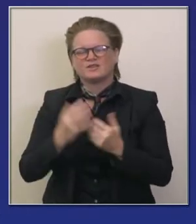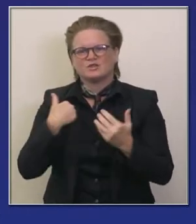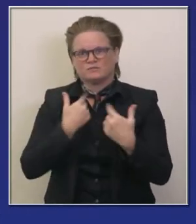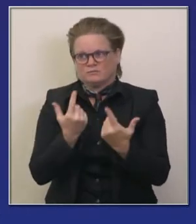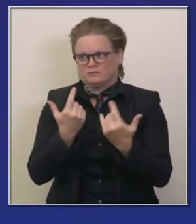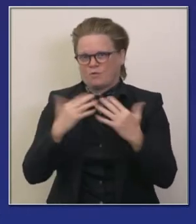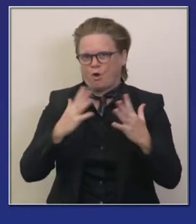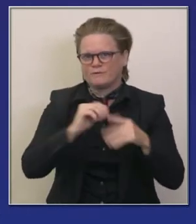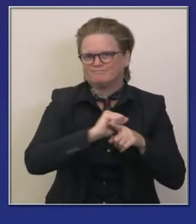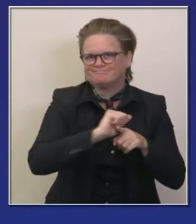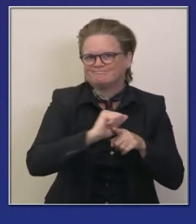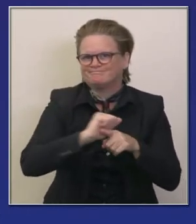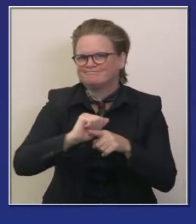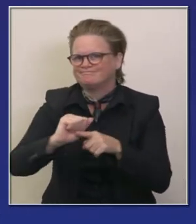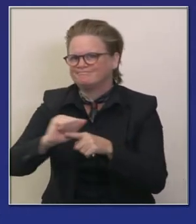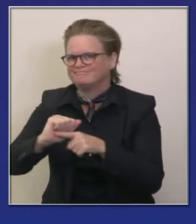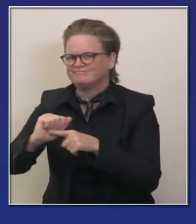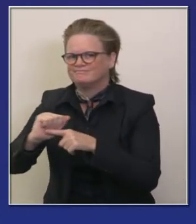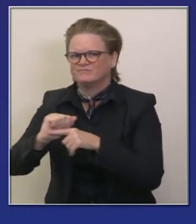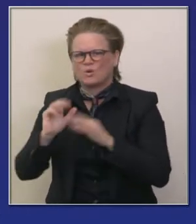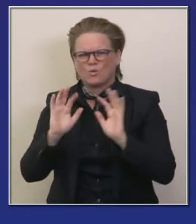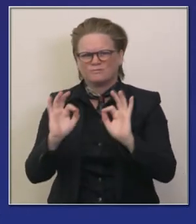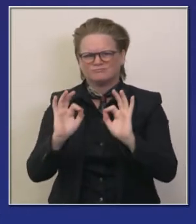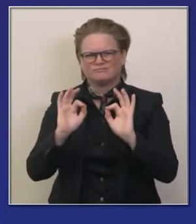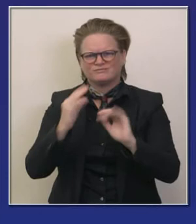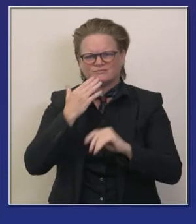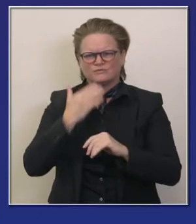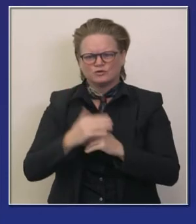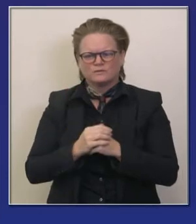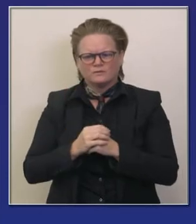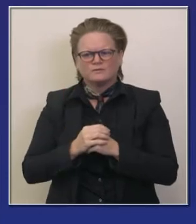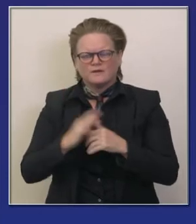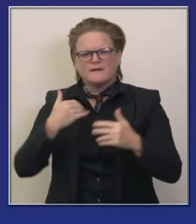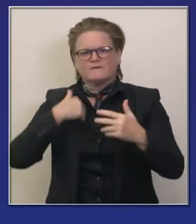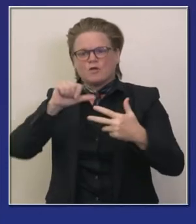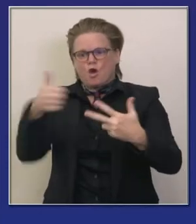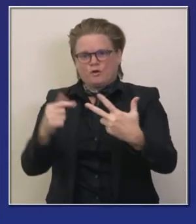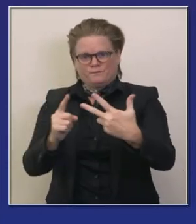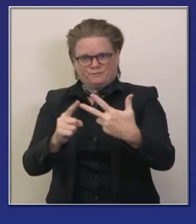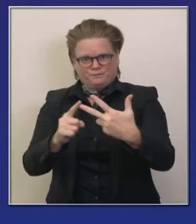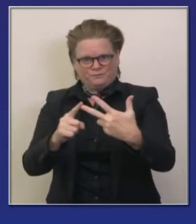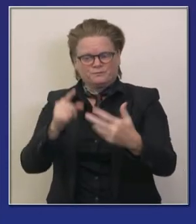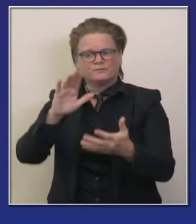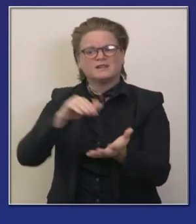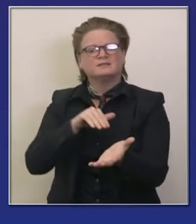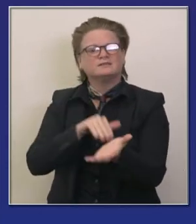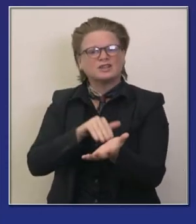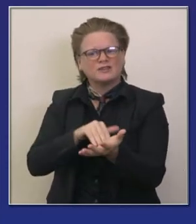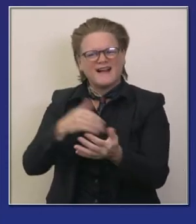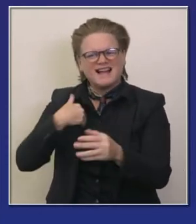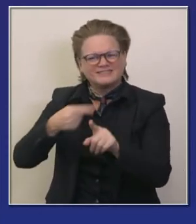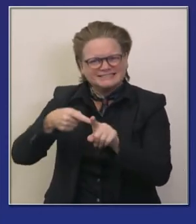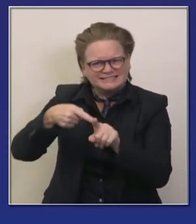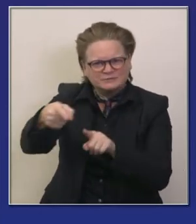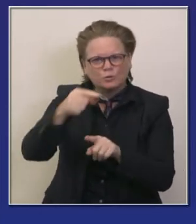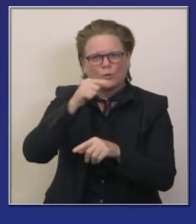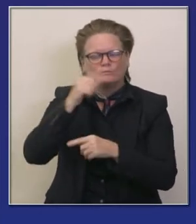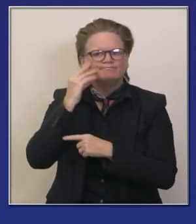tendencia mayor pero eso es la cuestión en cuen en torno a telehealth o salud a distancia